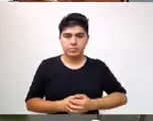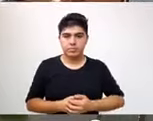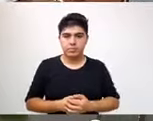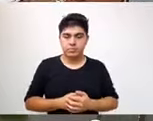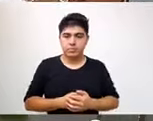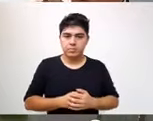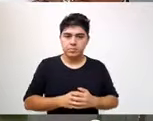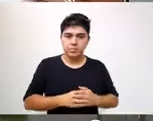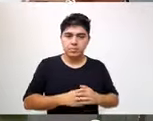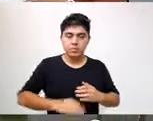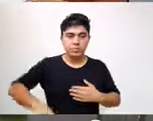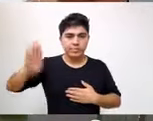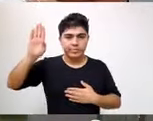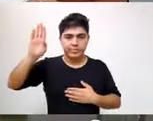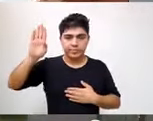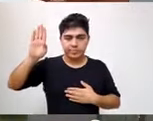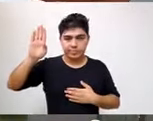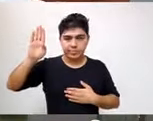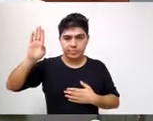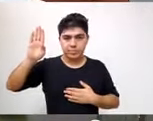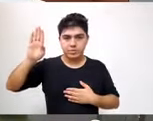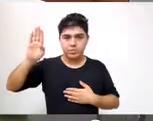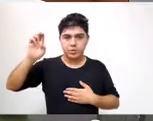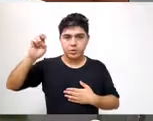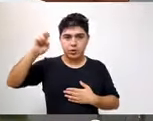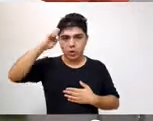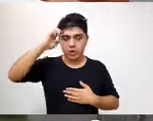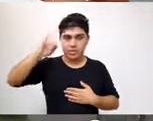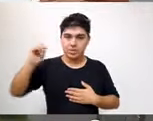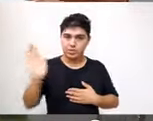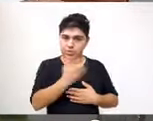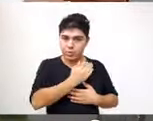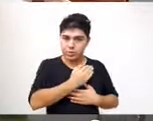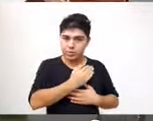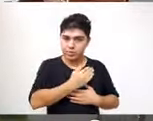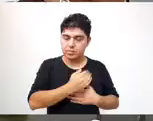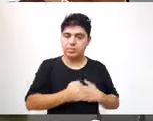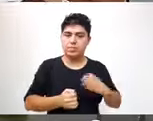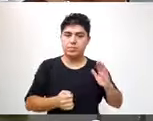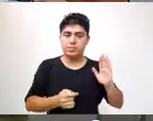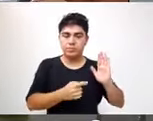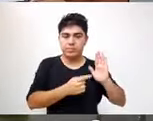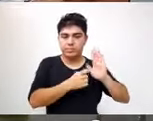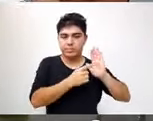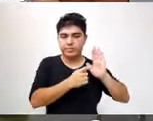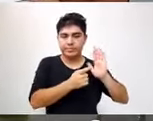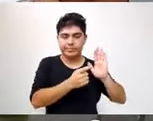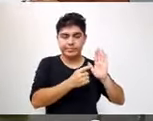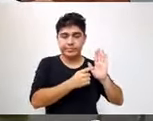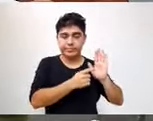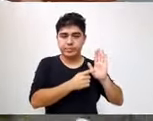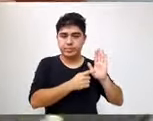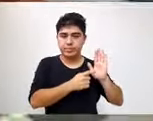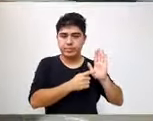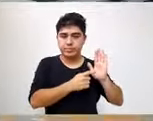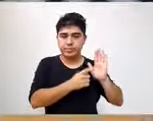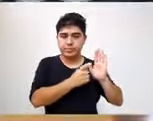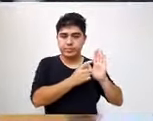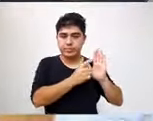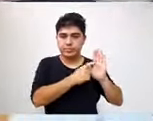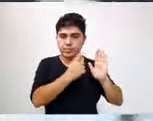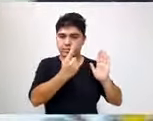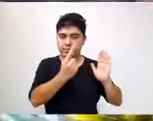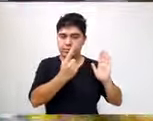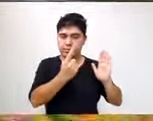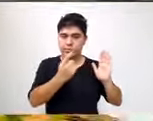Bien, lo pongo a votación en términos generales. Voto afirmativo de todos los concejales. En términos particulares, artículo